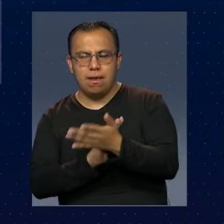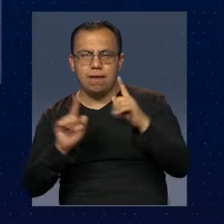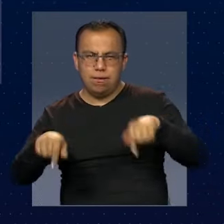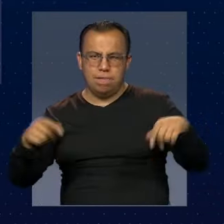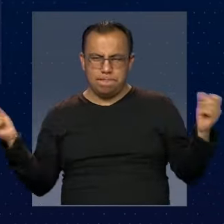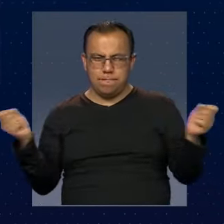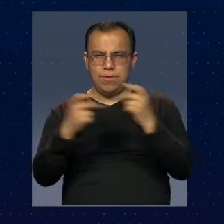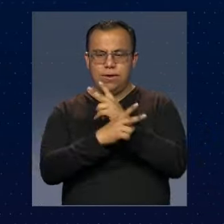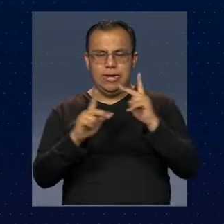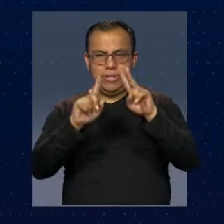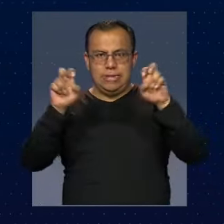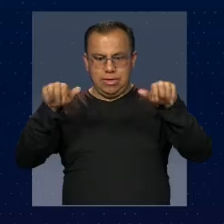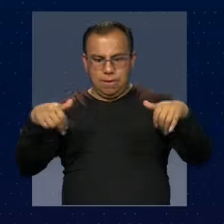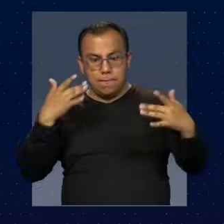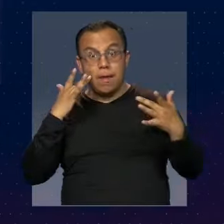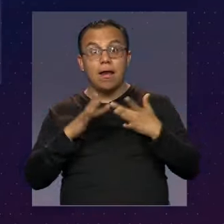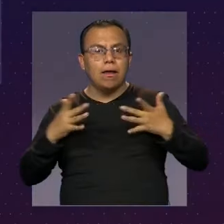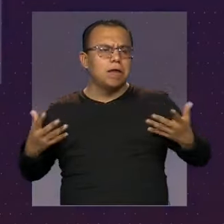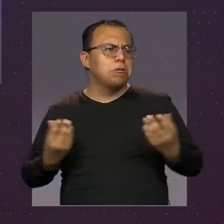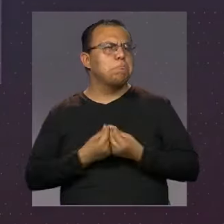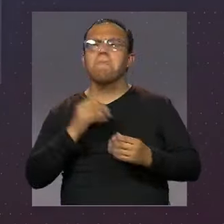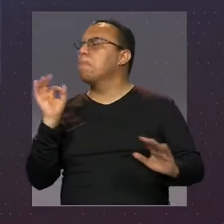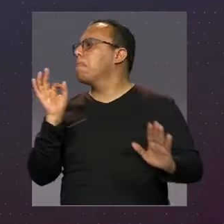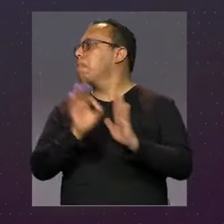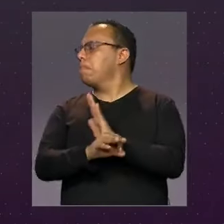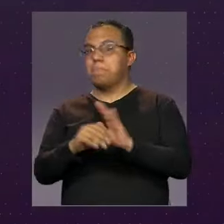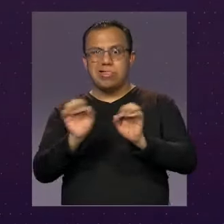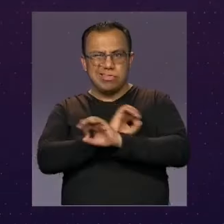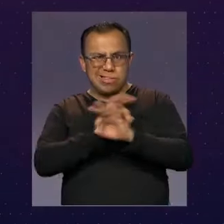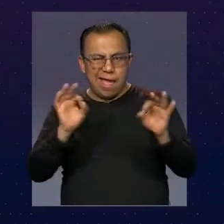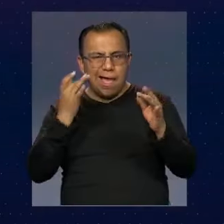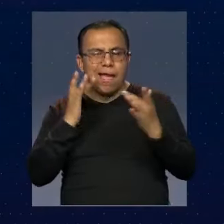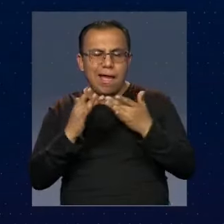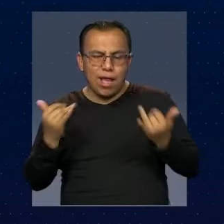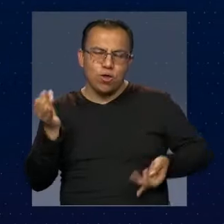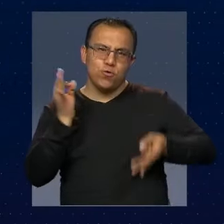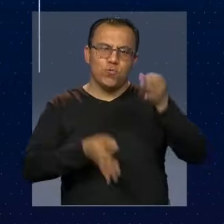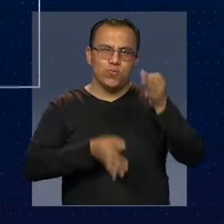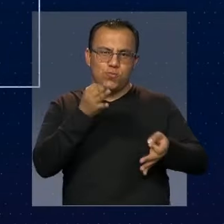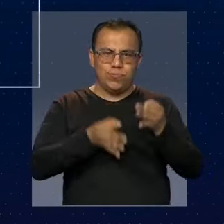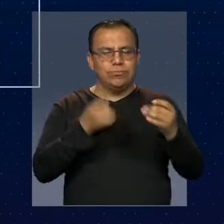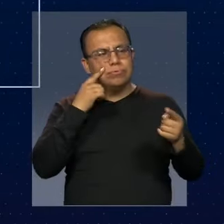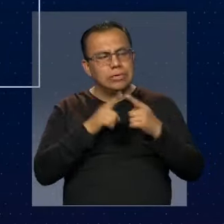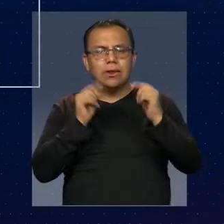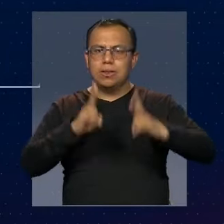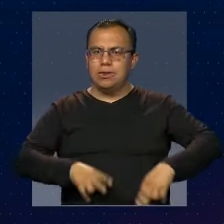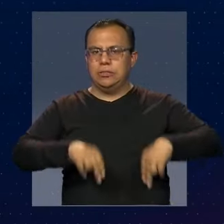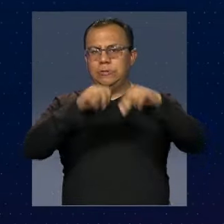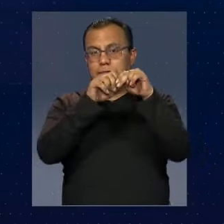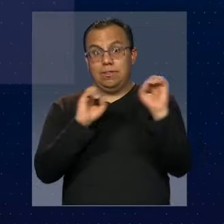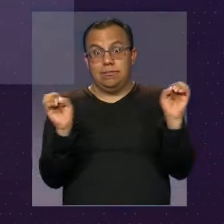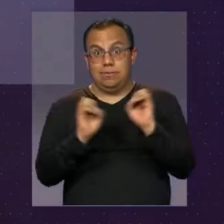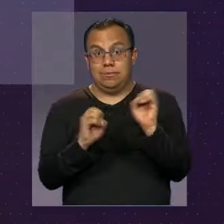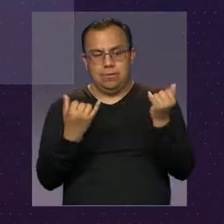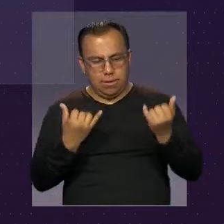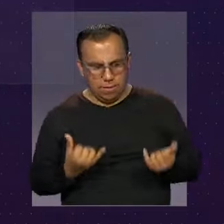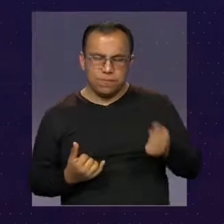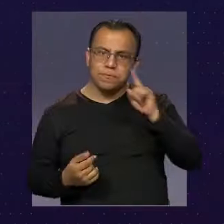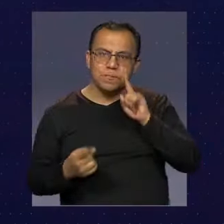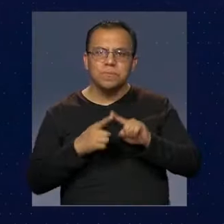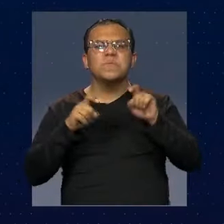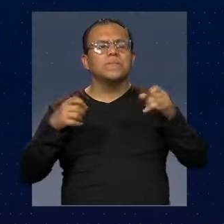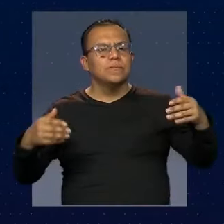violencias basadas en género quedan como si nada, los agresores quedan impunes, la justicia no hace nada, la sociedad no hace nada. Tenemos que